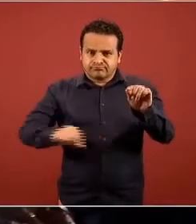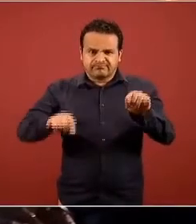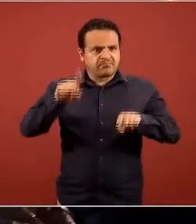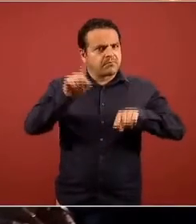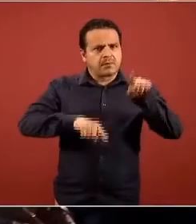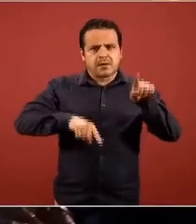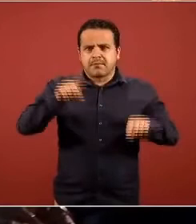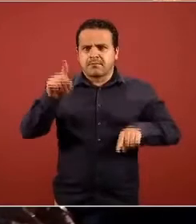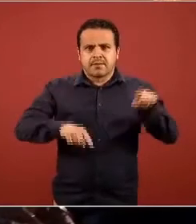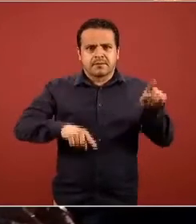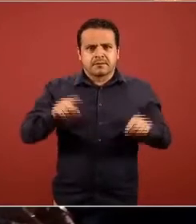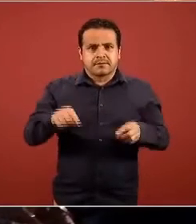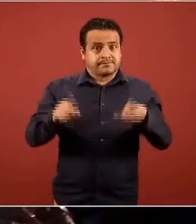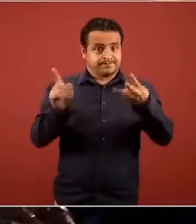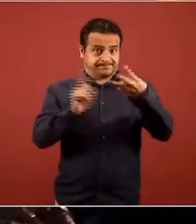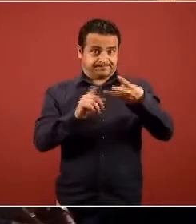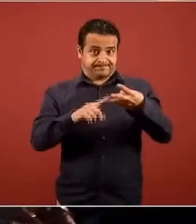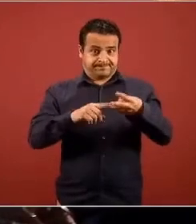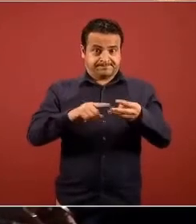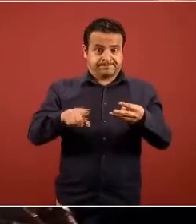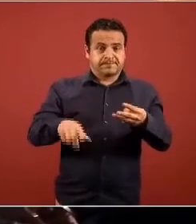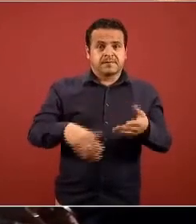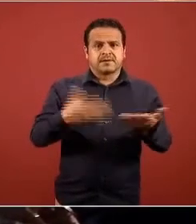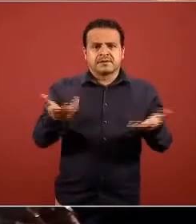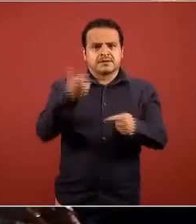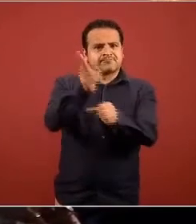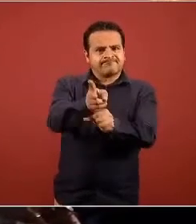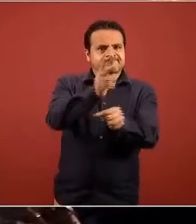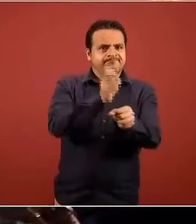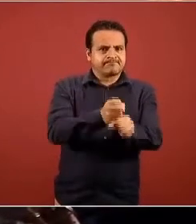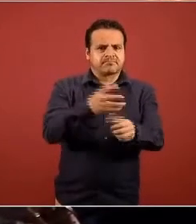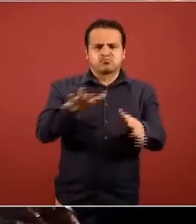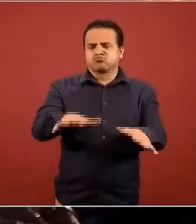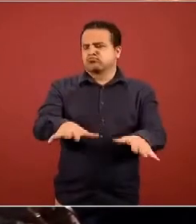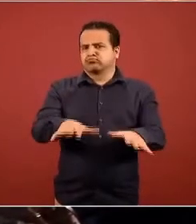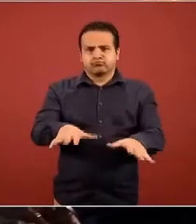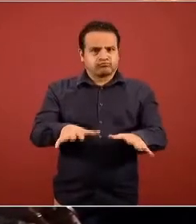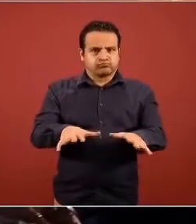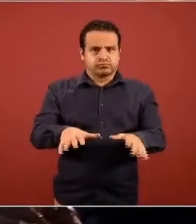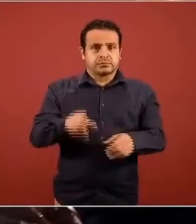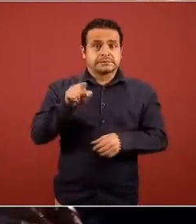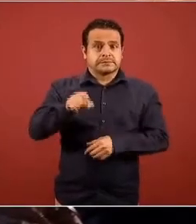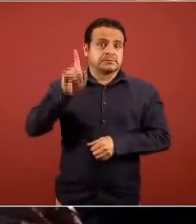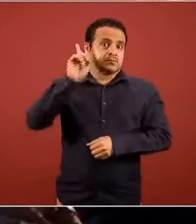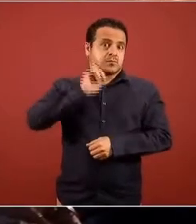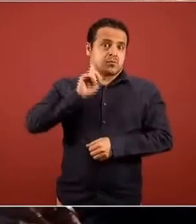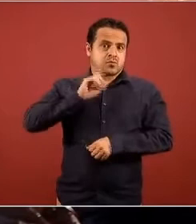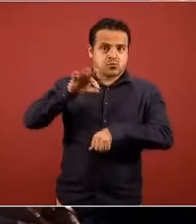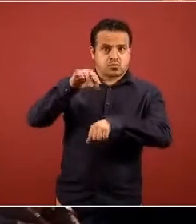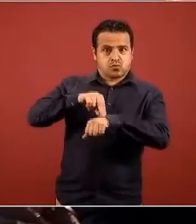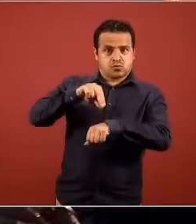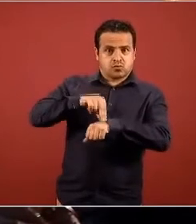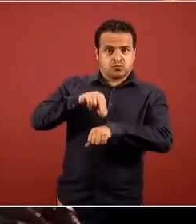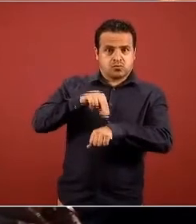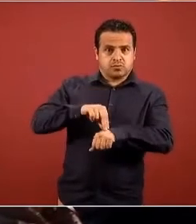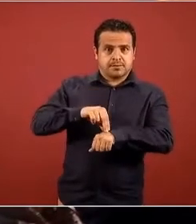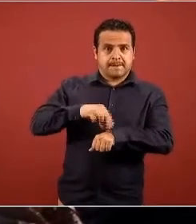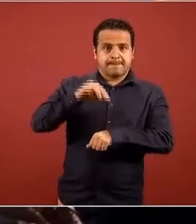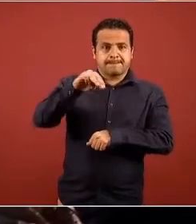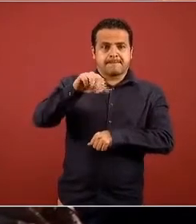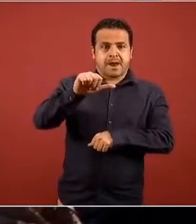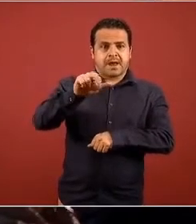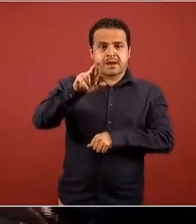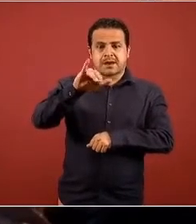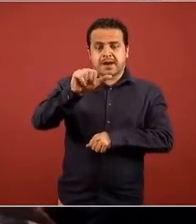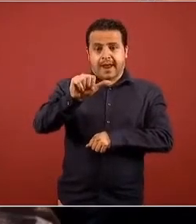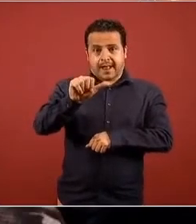de lujo con la que siempre estamos muy contentos de verla que es la doctora María Elena Álvarez Builla Roces, directora general